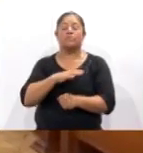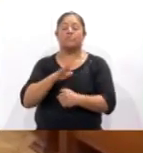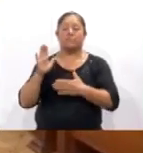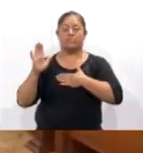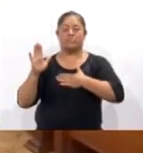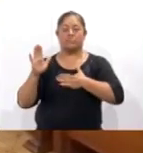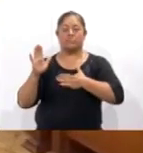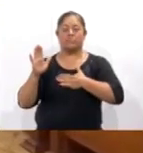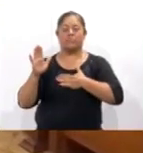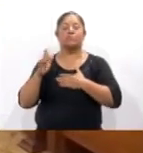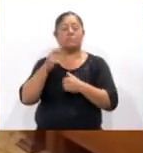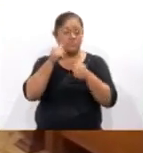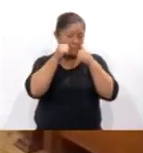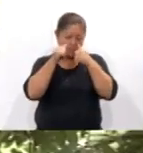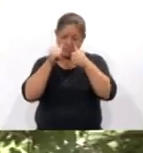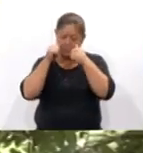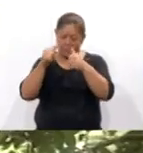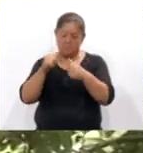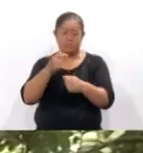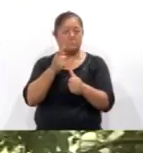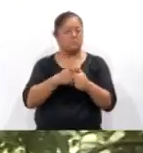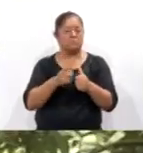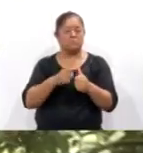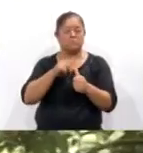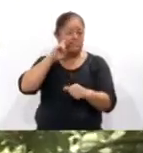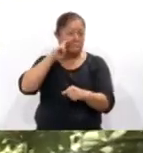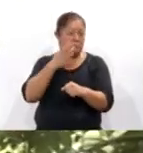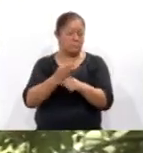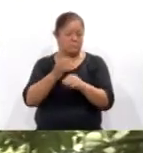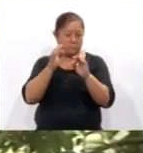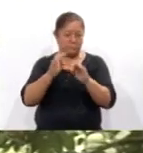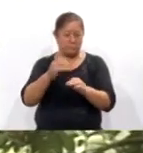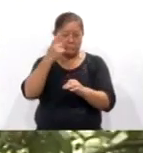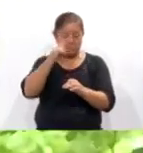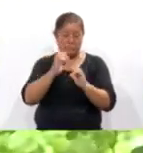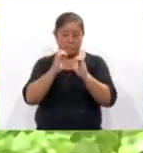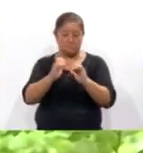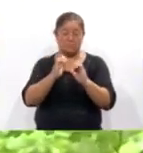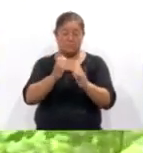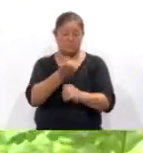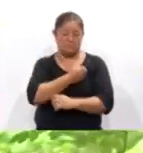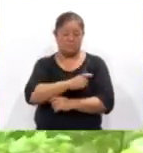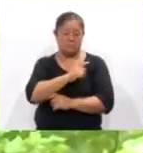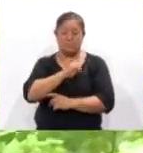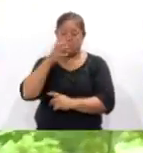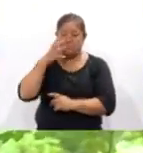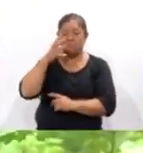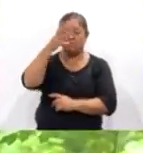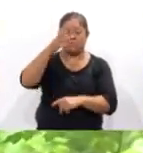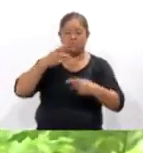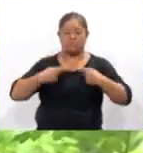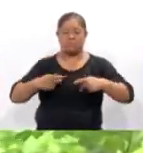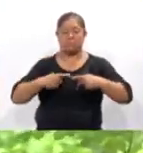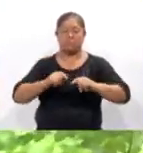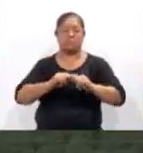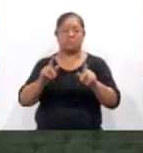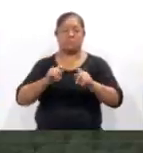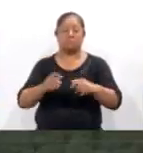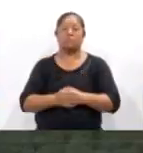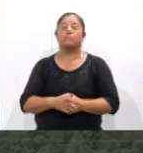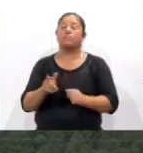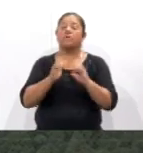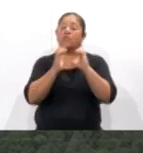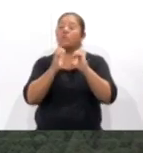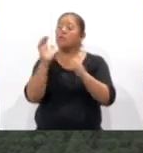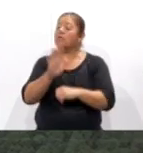como una prioridad de atención y responsabilidad para evitar afectaciones a la salud de los tlaxcaltecas, la preservación del entorno natural